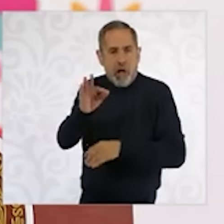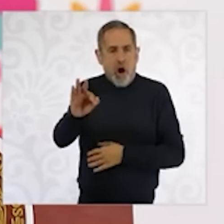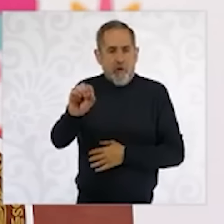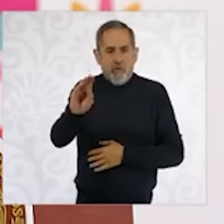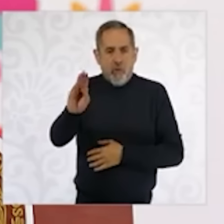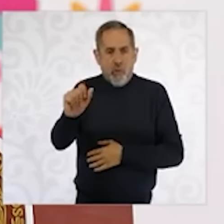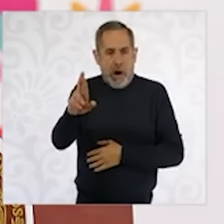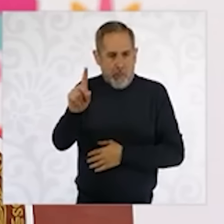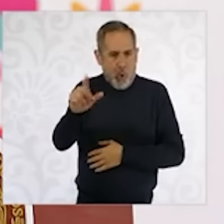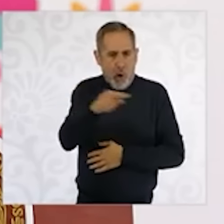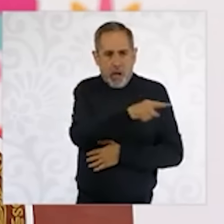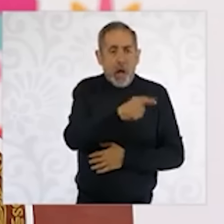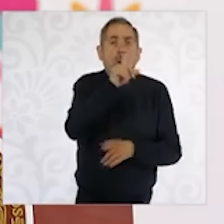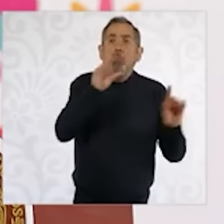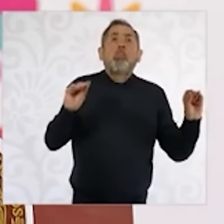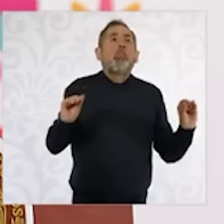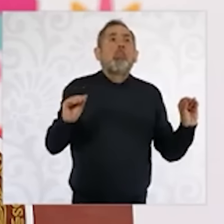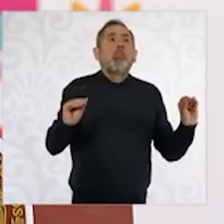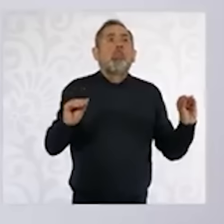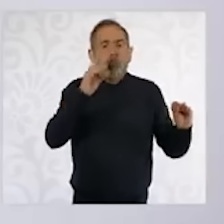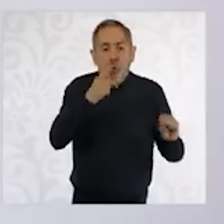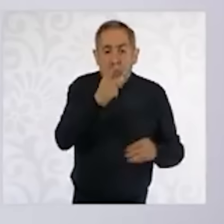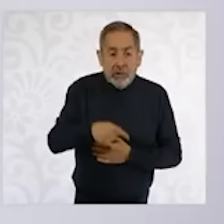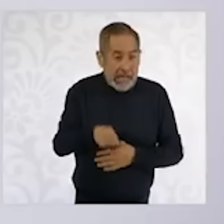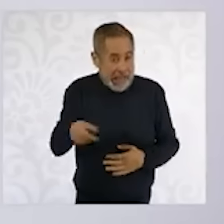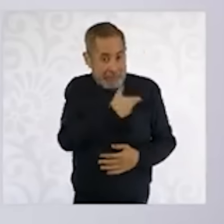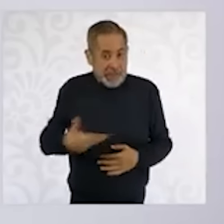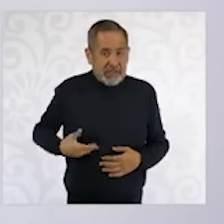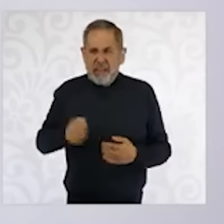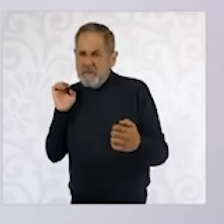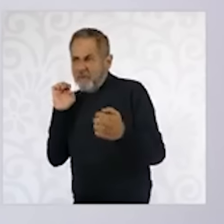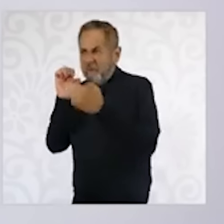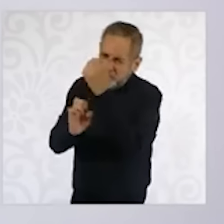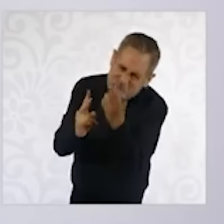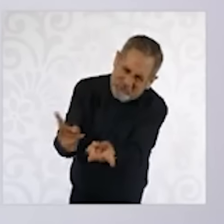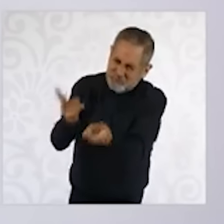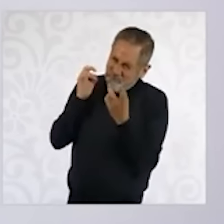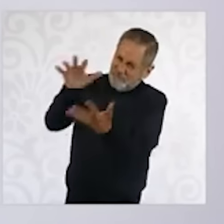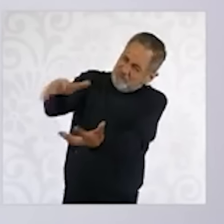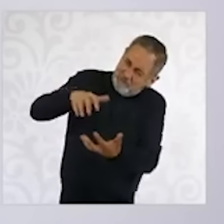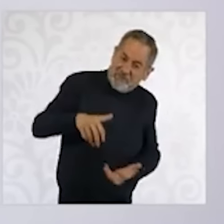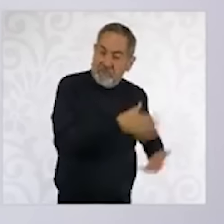la mayor estafa a los mexicanos y mexicanas.